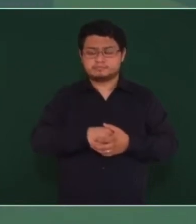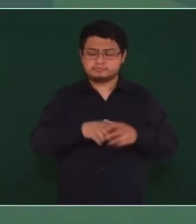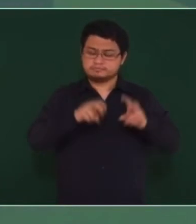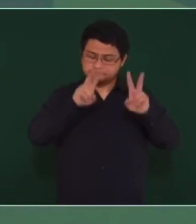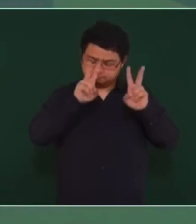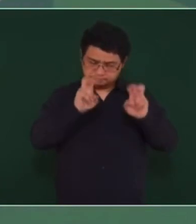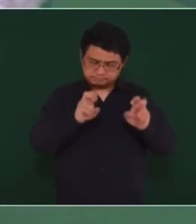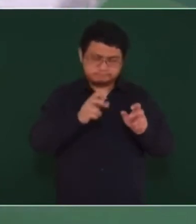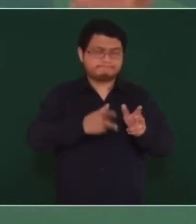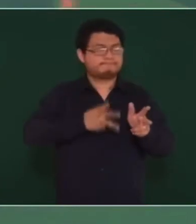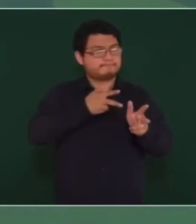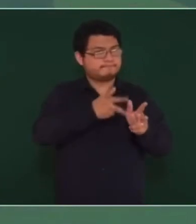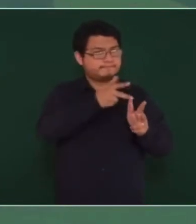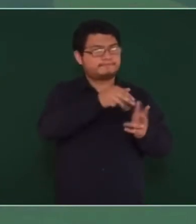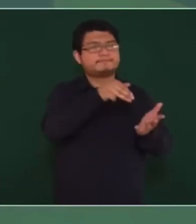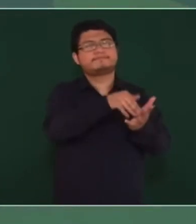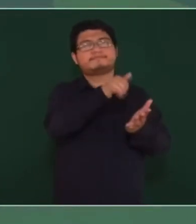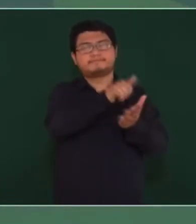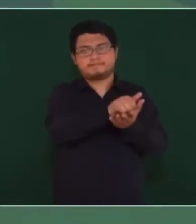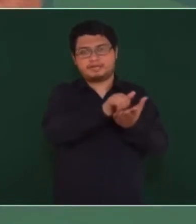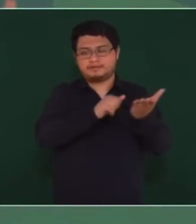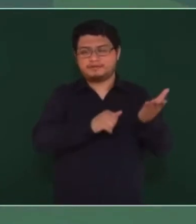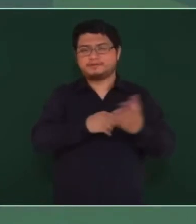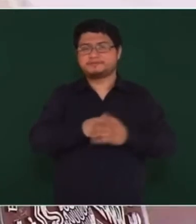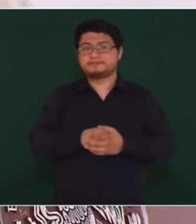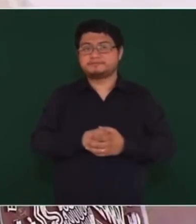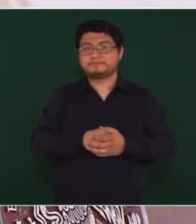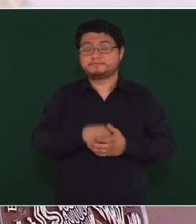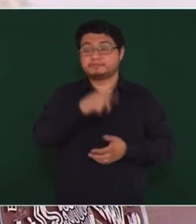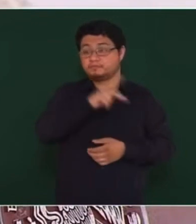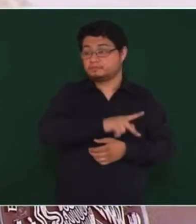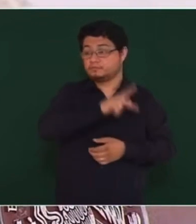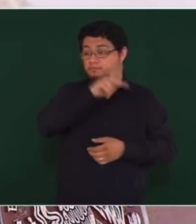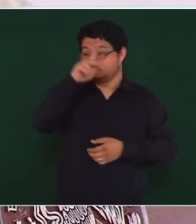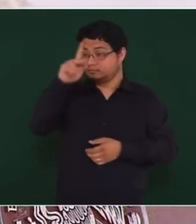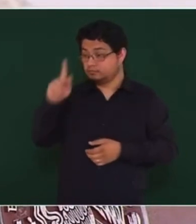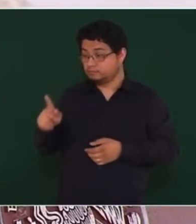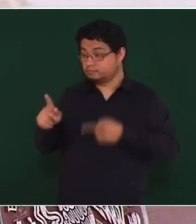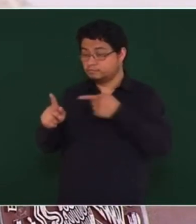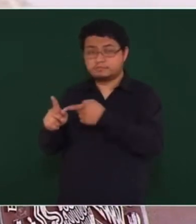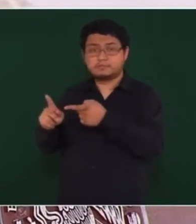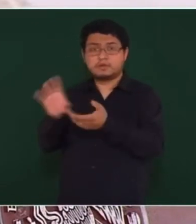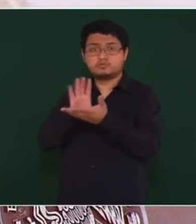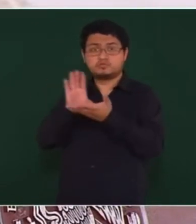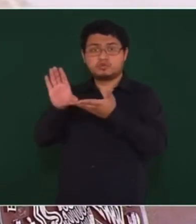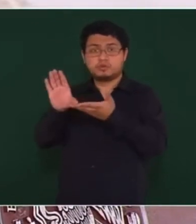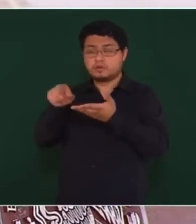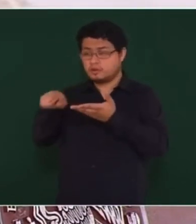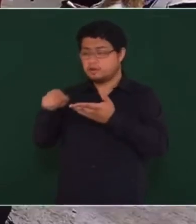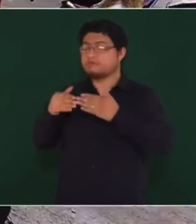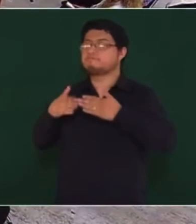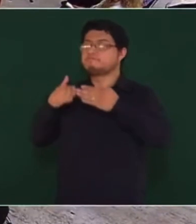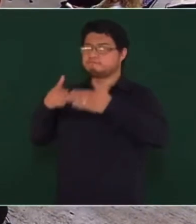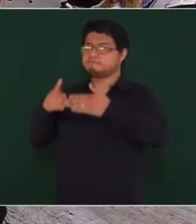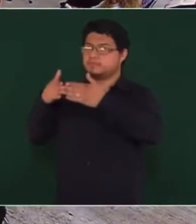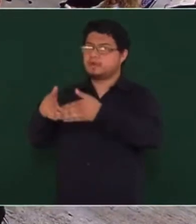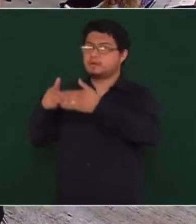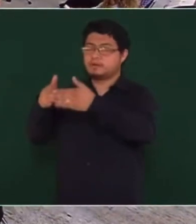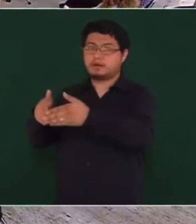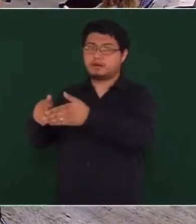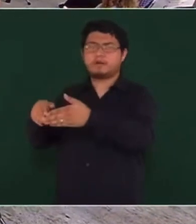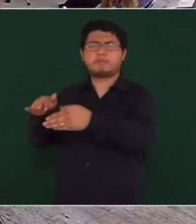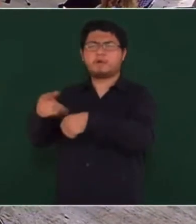y el caso de el Carmen Marina, porque son los